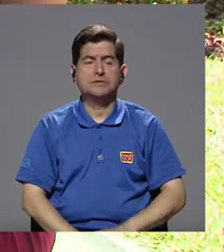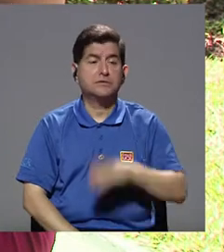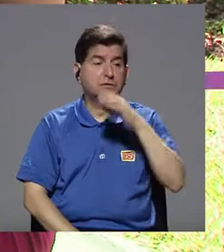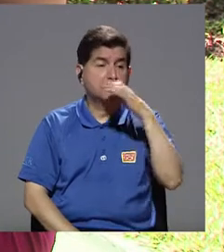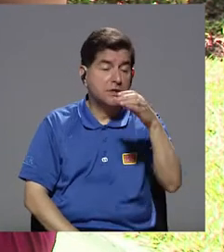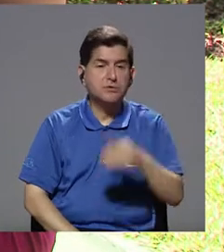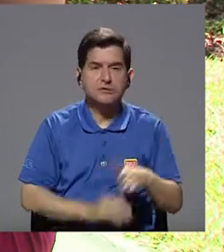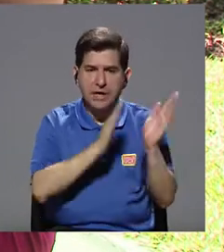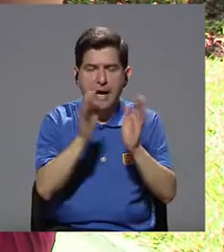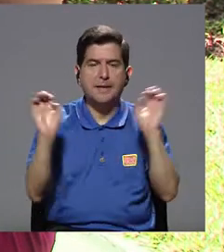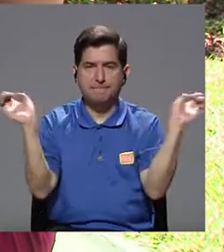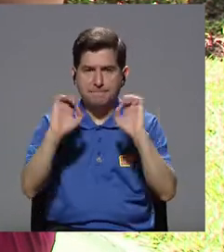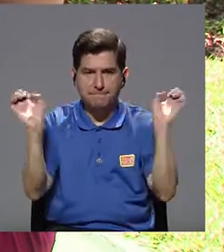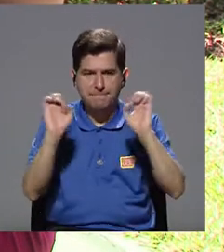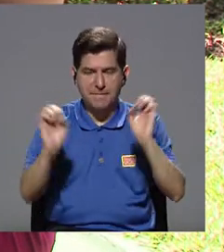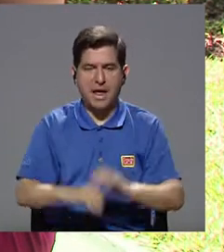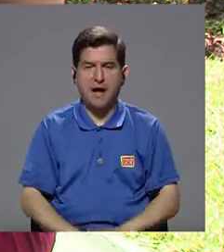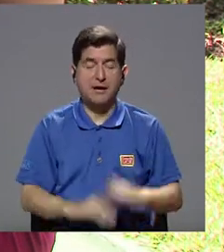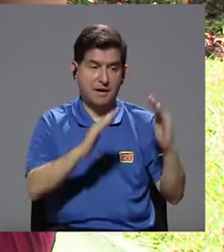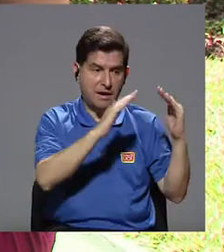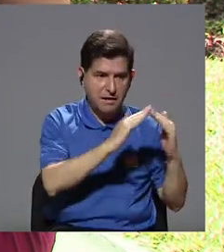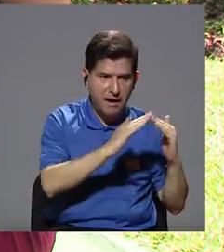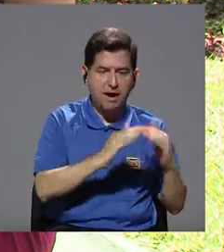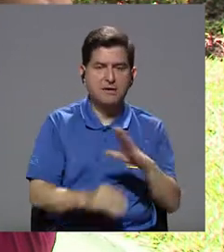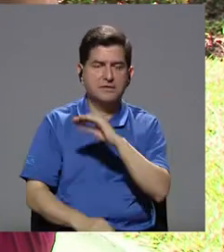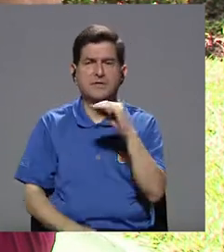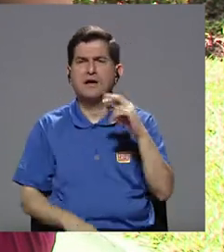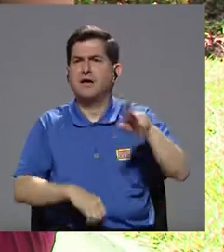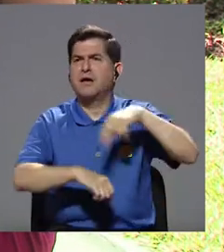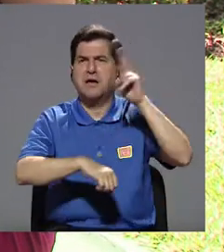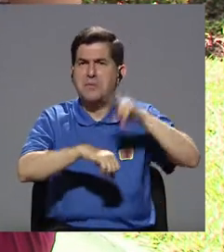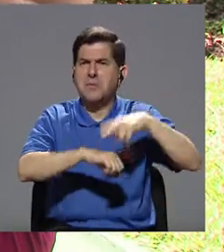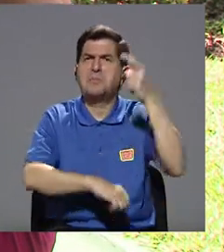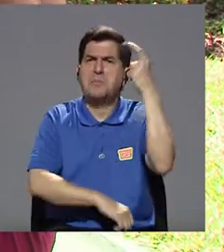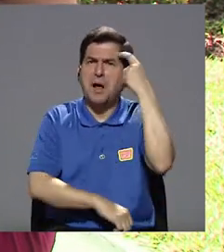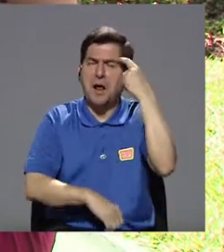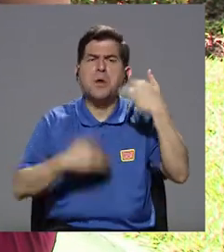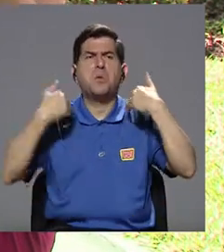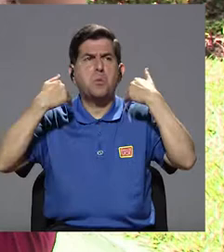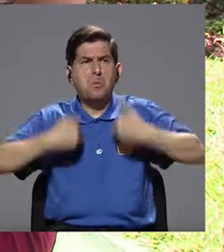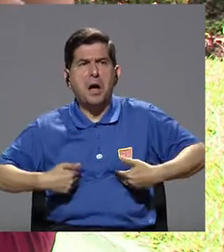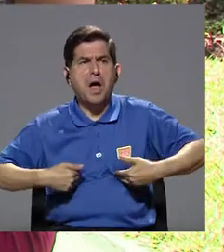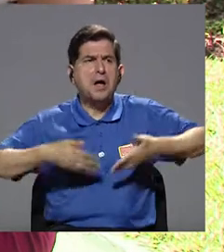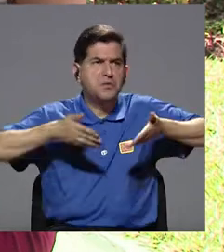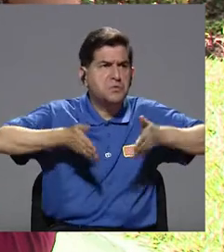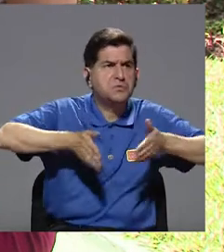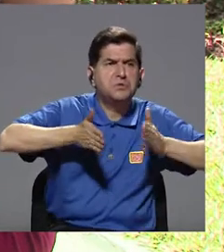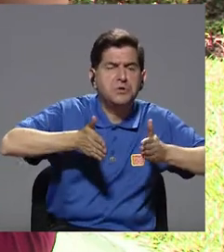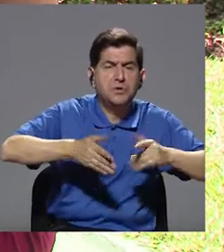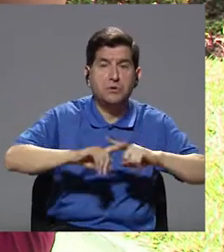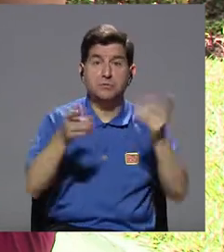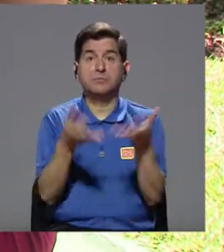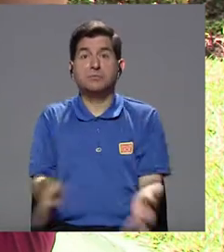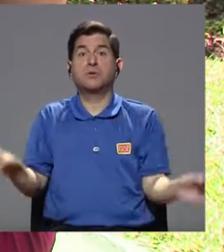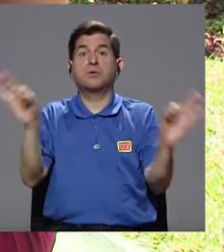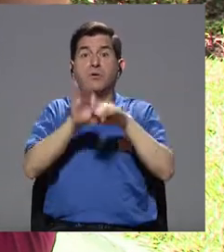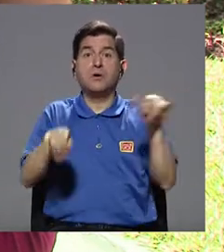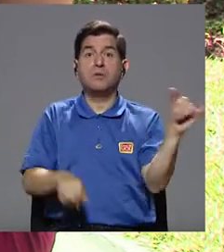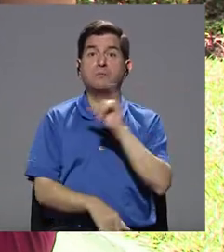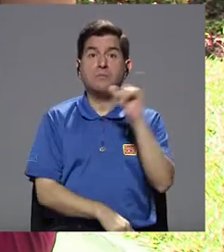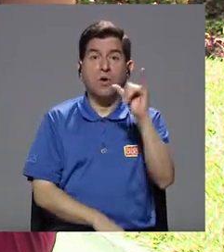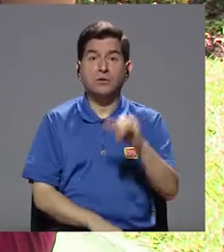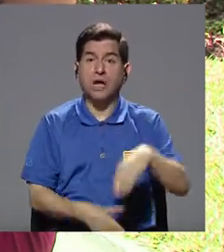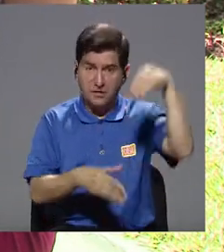se recomienda hacer planes de emergencia en las casas y normalmente pensamos, bueno, en los humanos, en los hijos y todo, sé qué, pero será importante